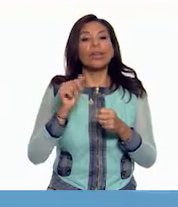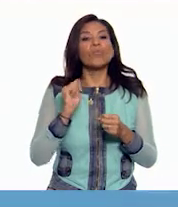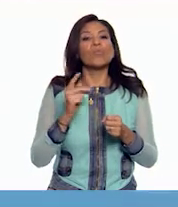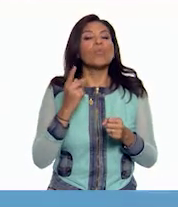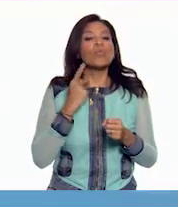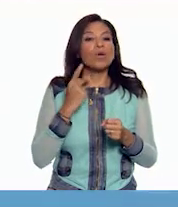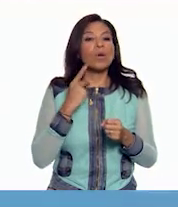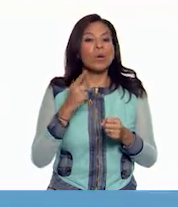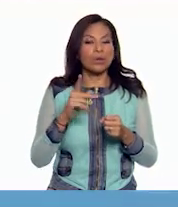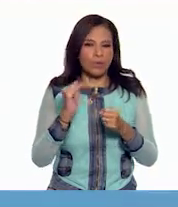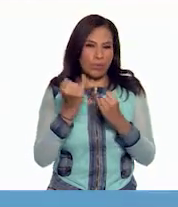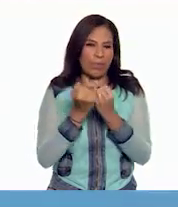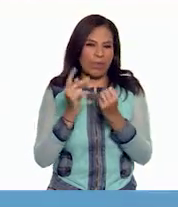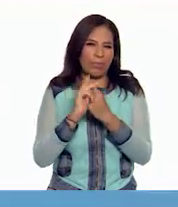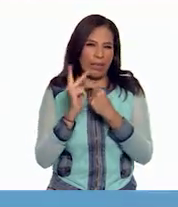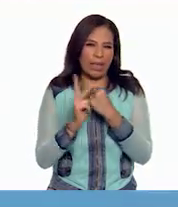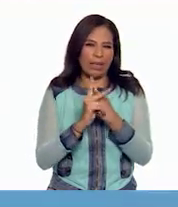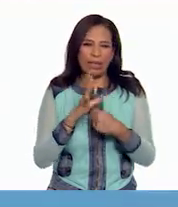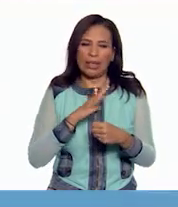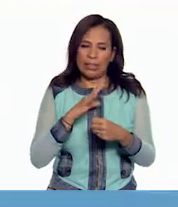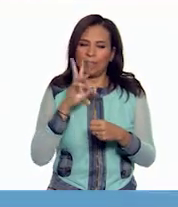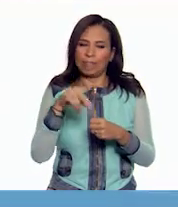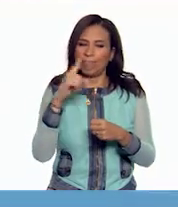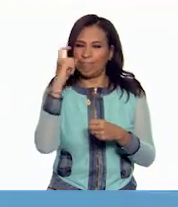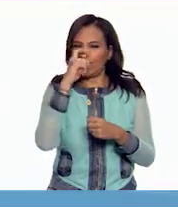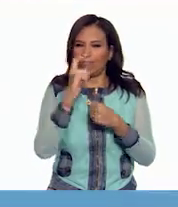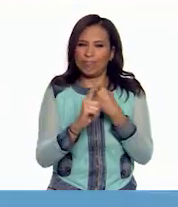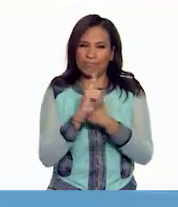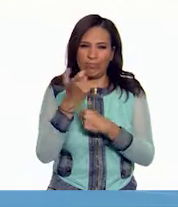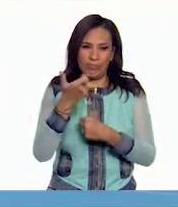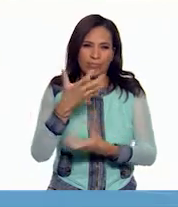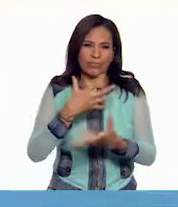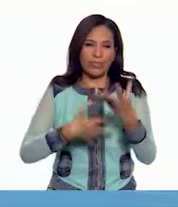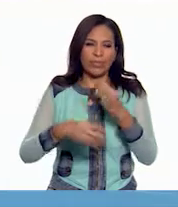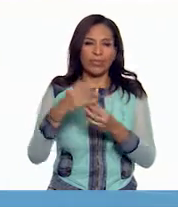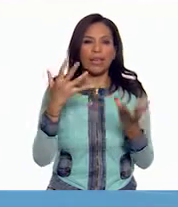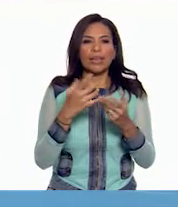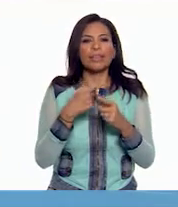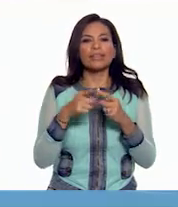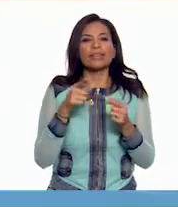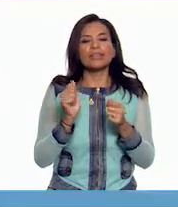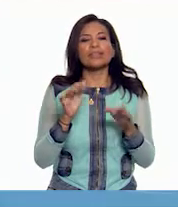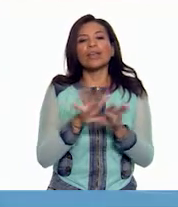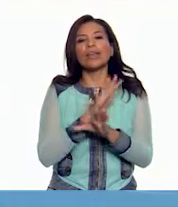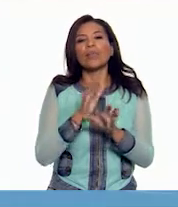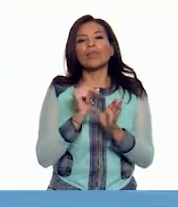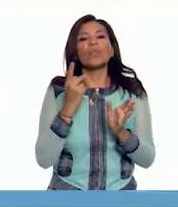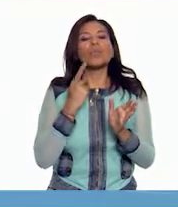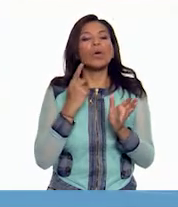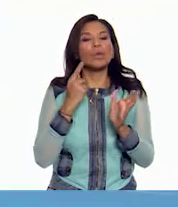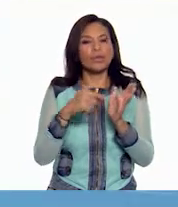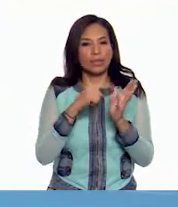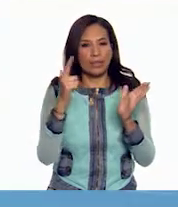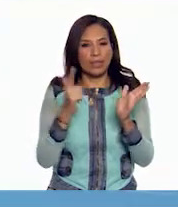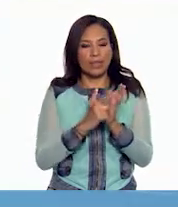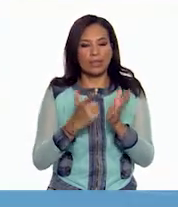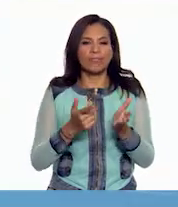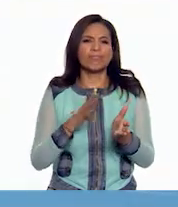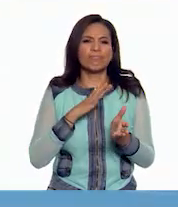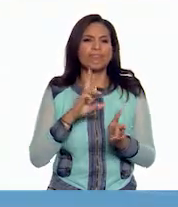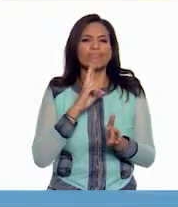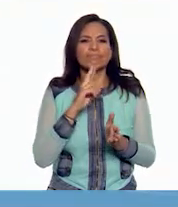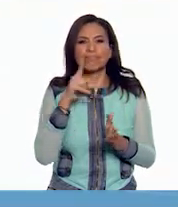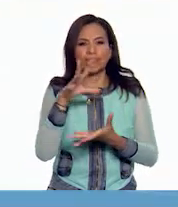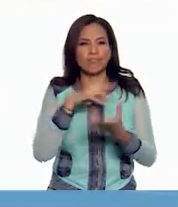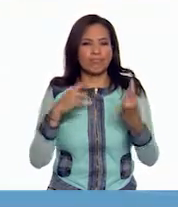además tenía enfrente una situación económica difícil. Llevar a cabo esta reforma política ofrecía una respuesta al descontento